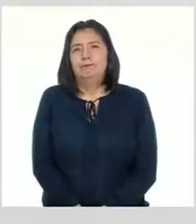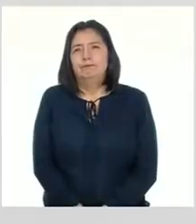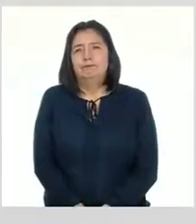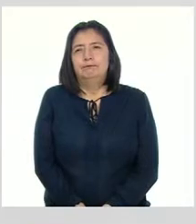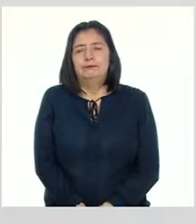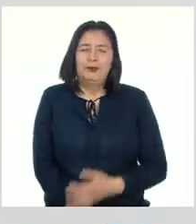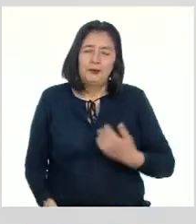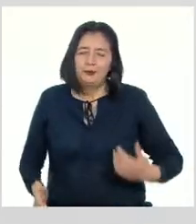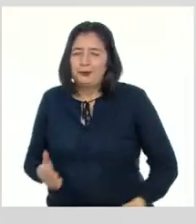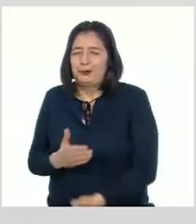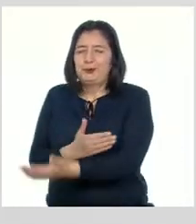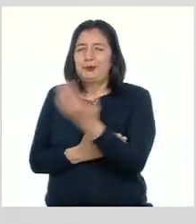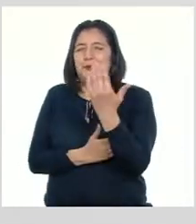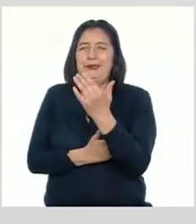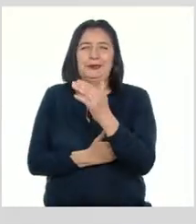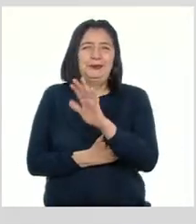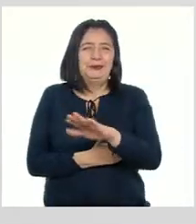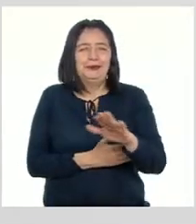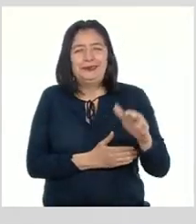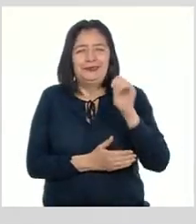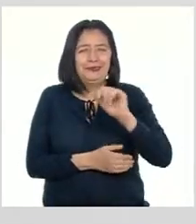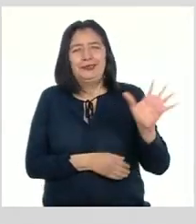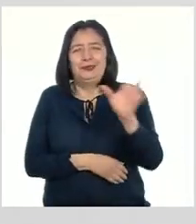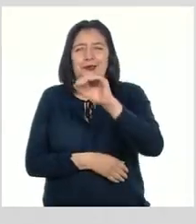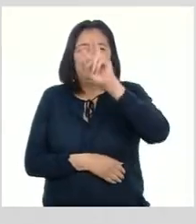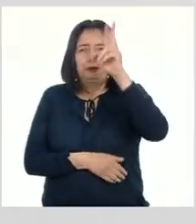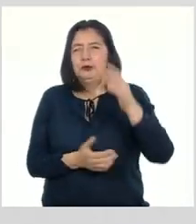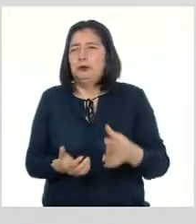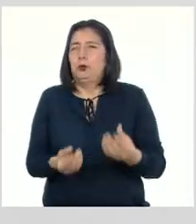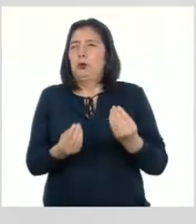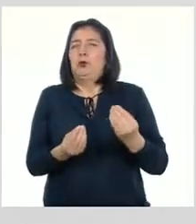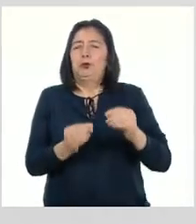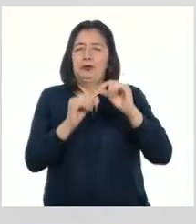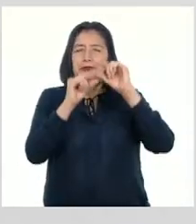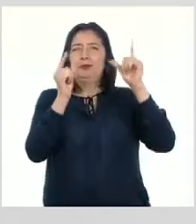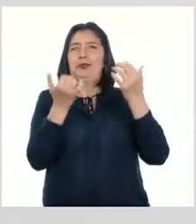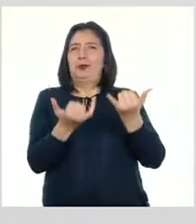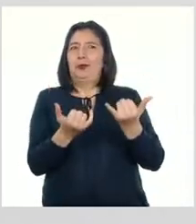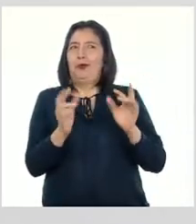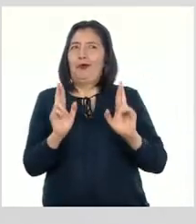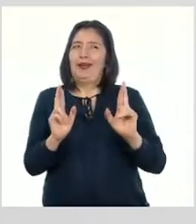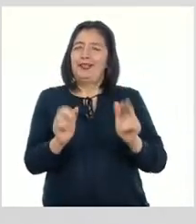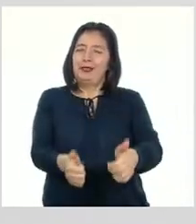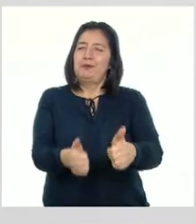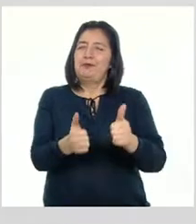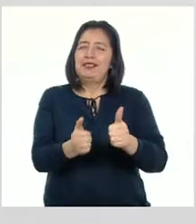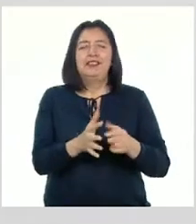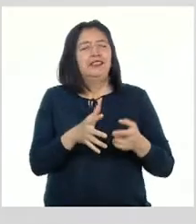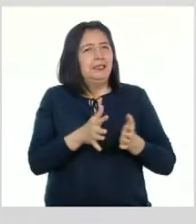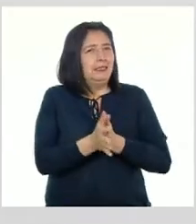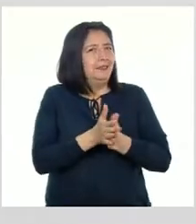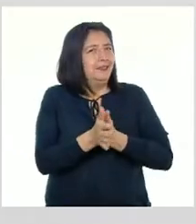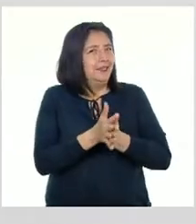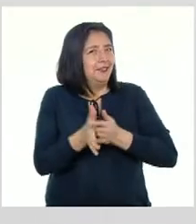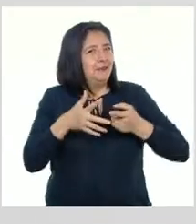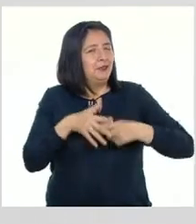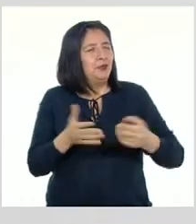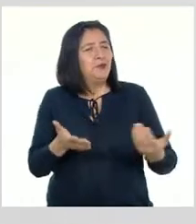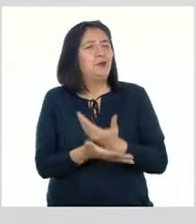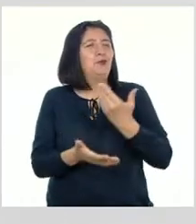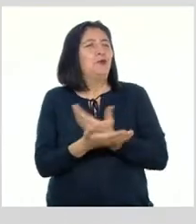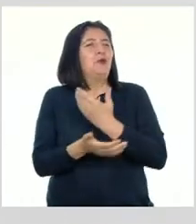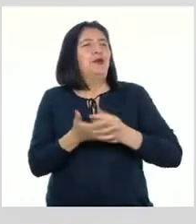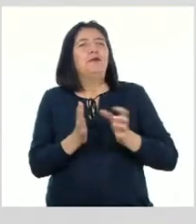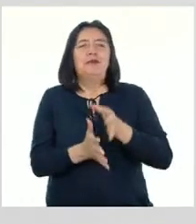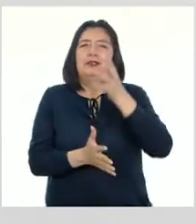Muy buenos días chicas y chicos de todo el Perú ¿Cómo han amanecido el día de hoy? Espero que súper bien y con muchas ganas de empezar una nueva actividad Yo soy